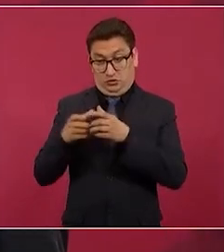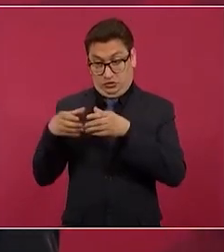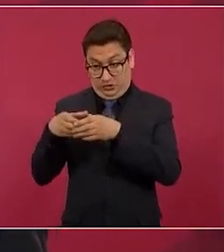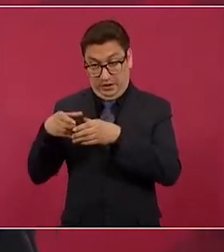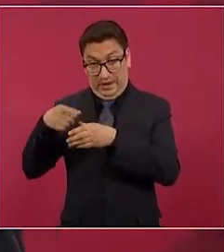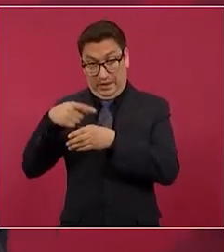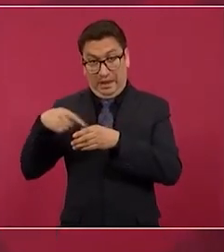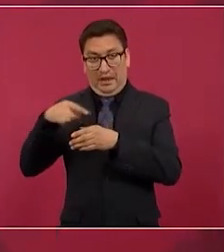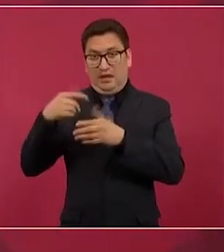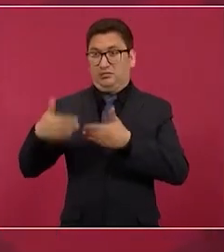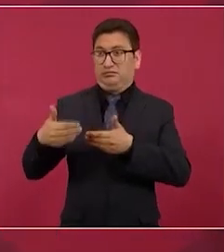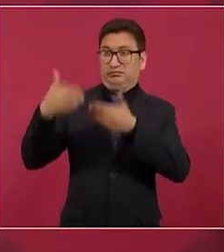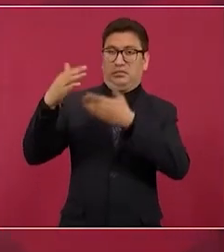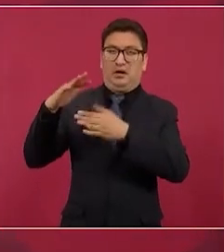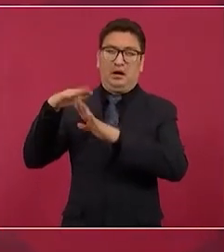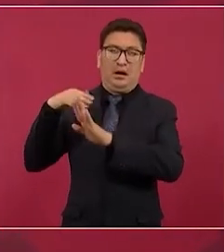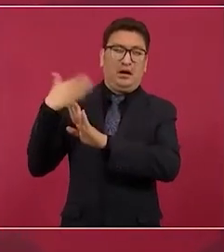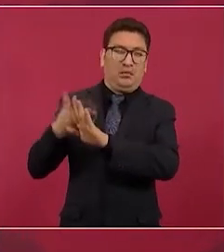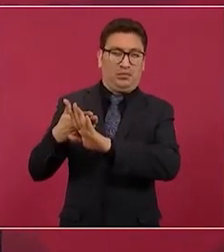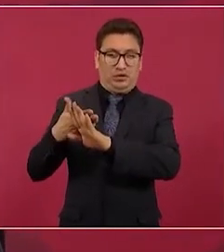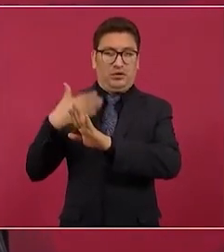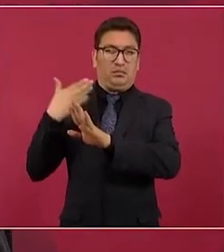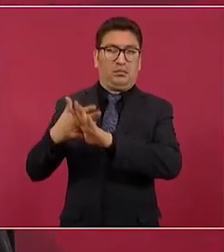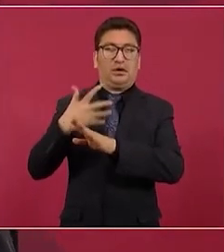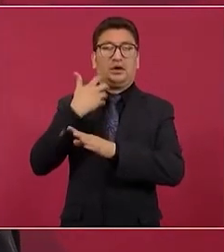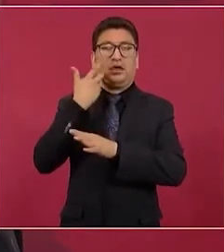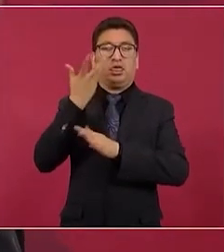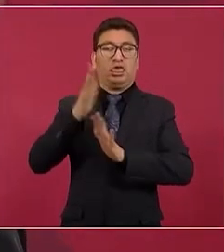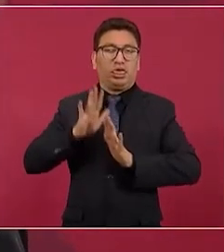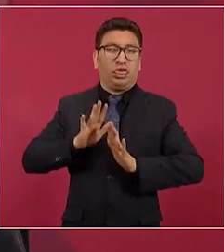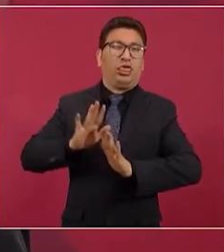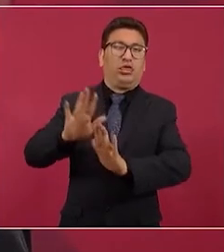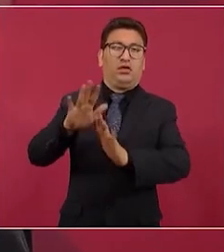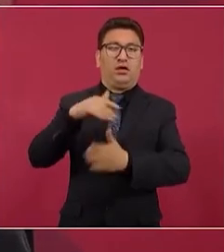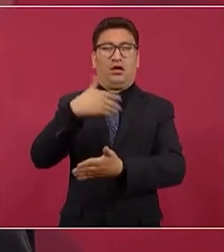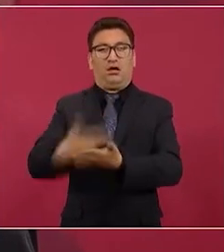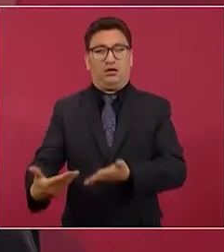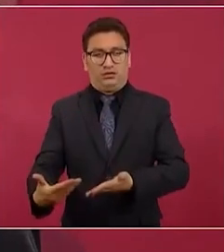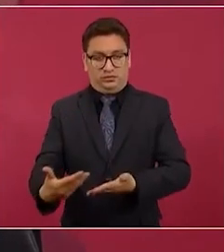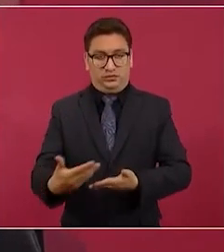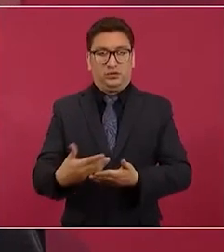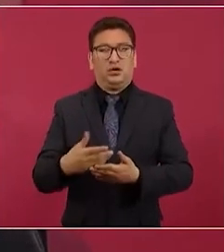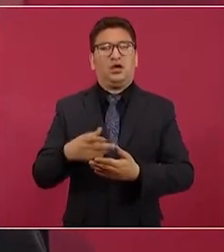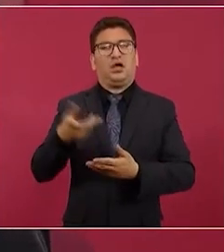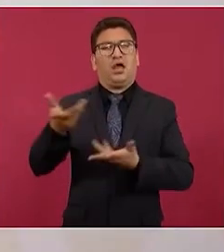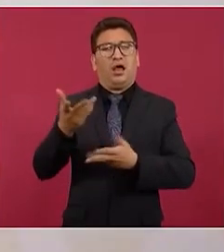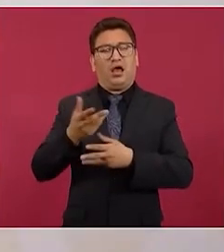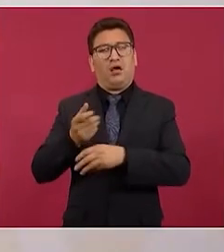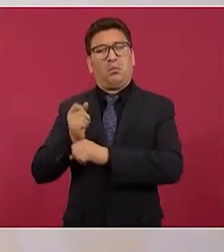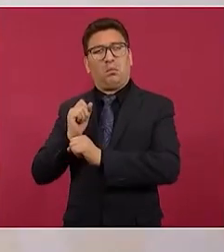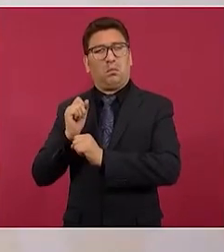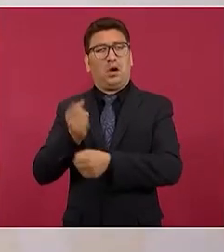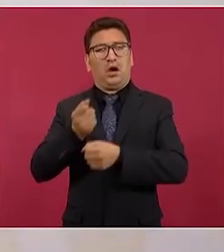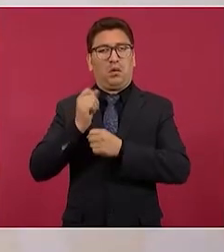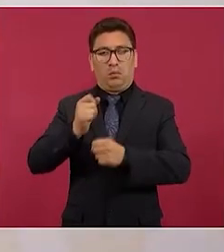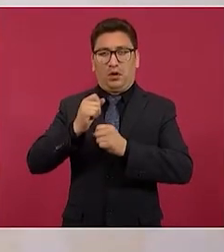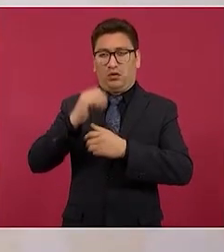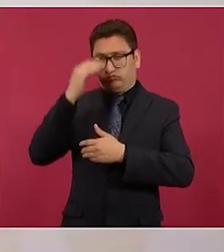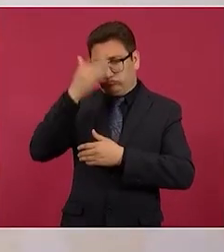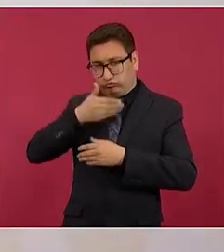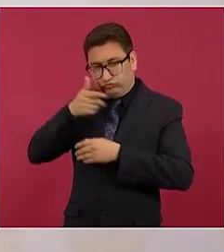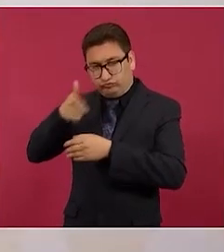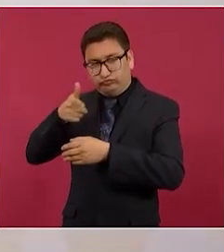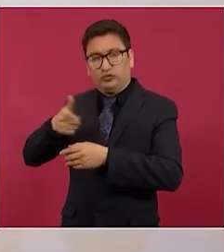valla a quererla tirar con martillos, sopletes